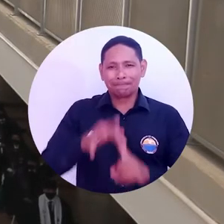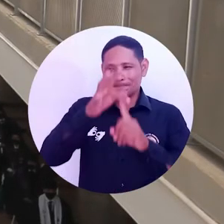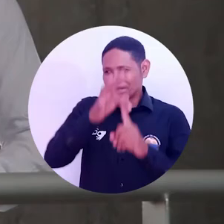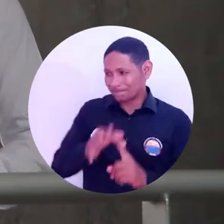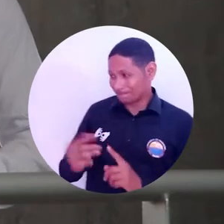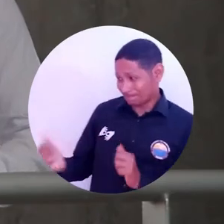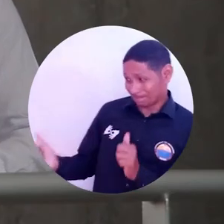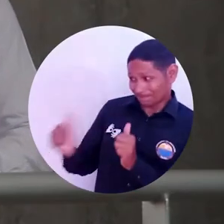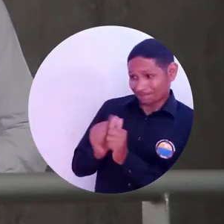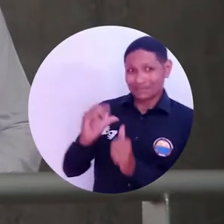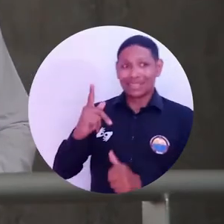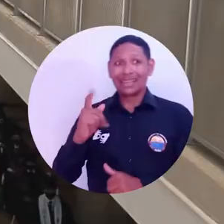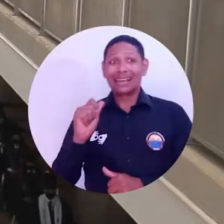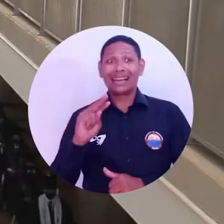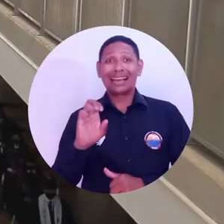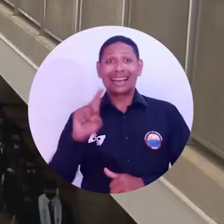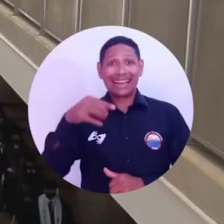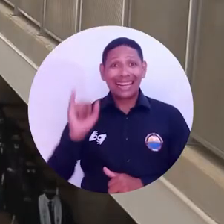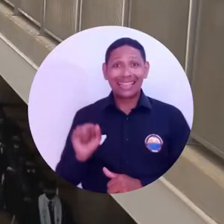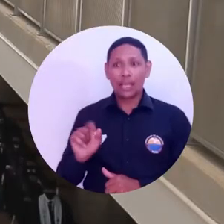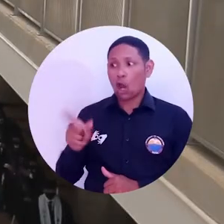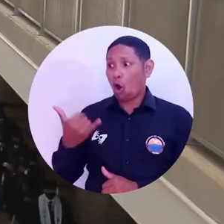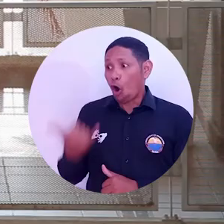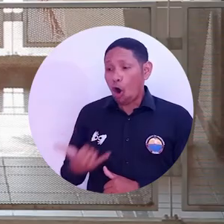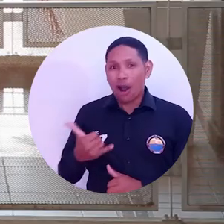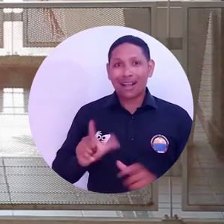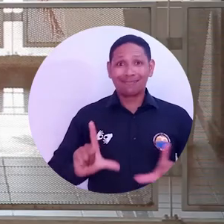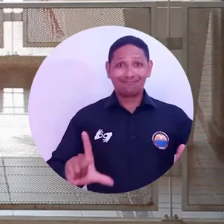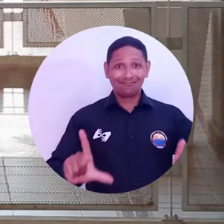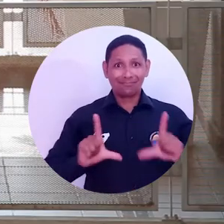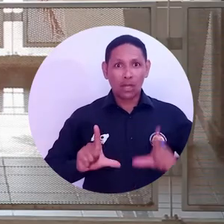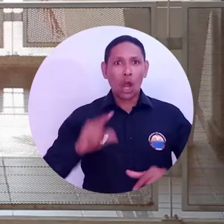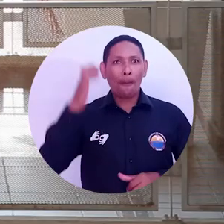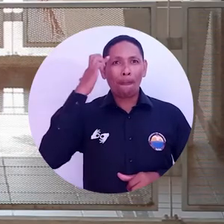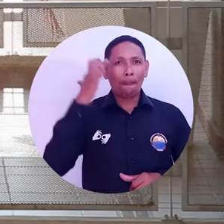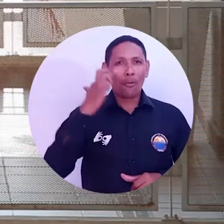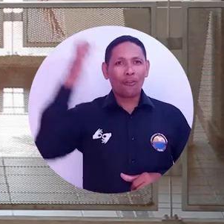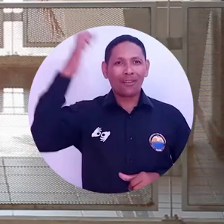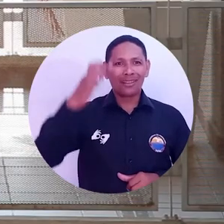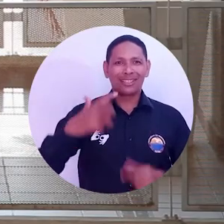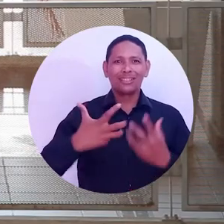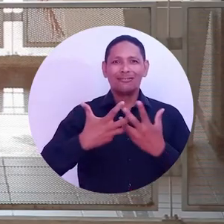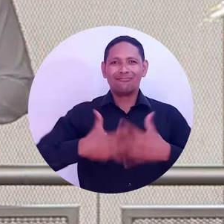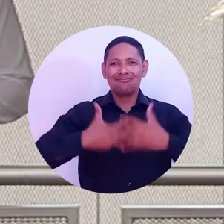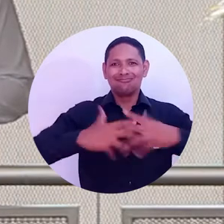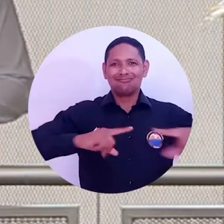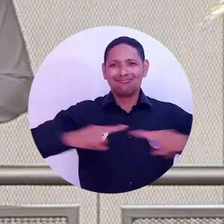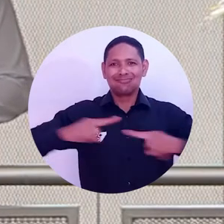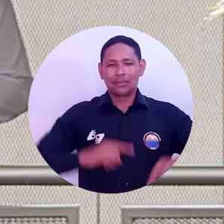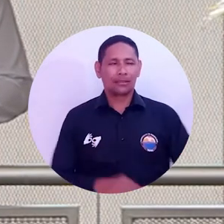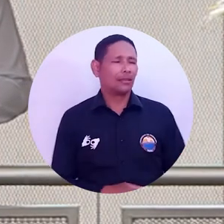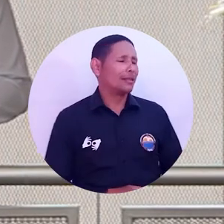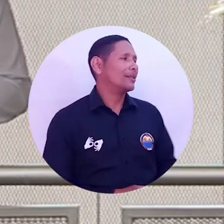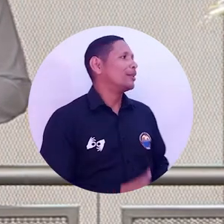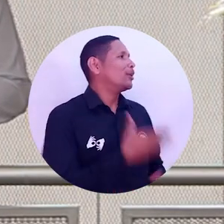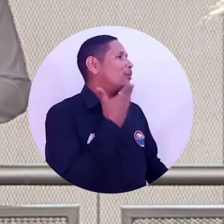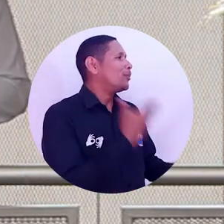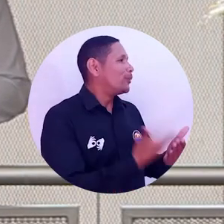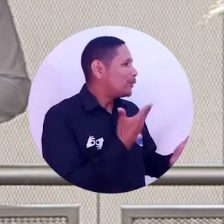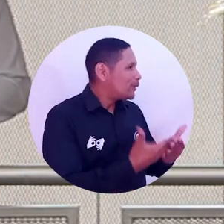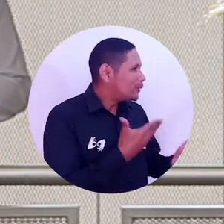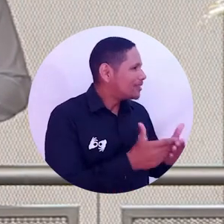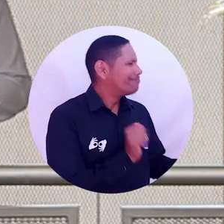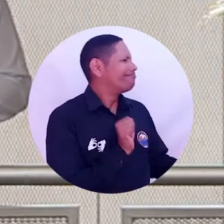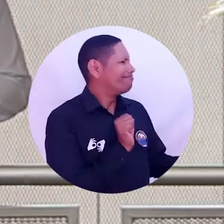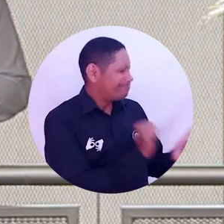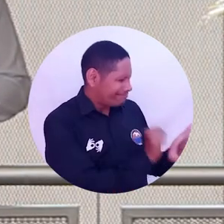a nuestra compañera Karen Cuau, quien recibe hoy su título como profesional en Administración de Empresas. Así es, Moisés. Muchas gracias a ti, mi compañero